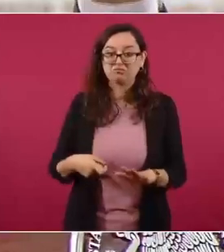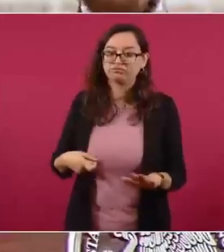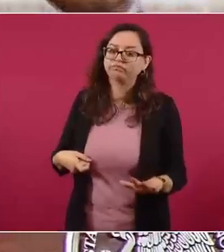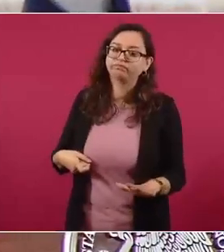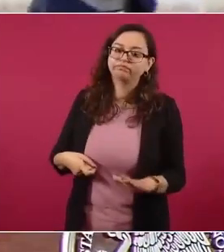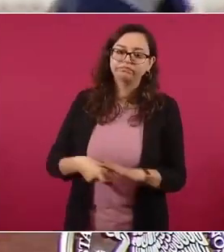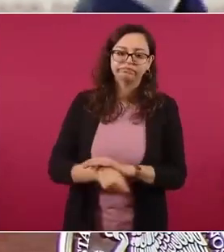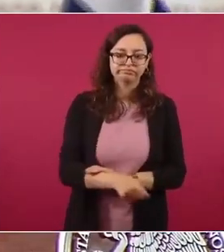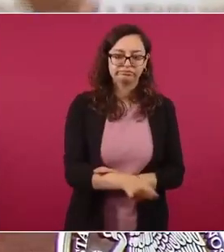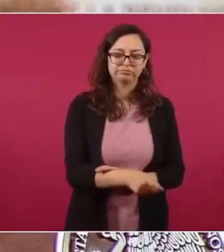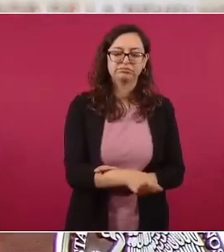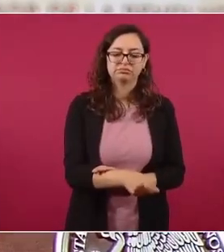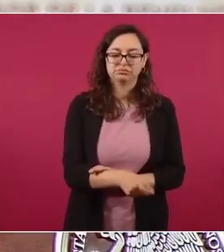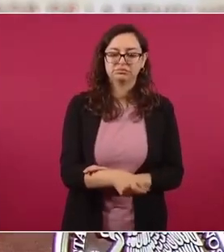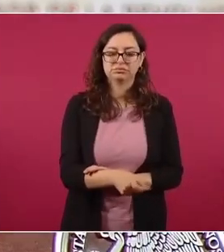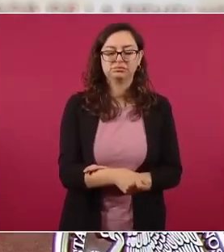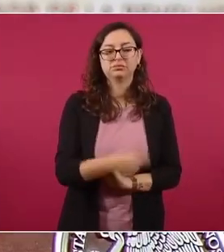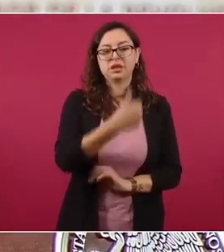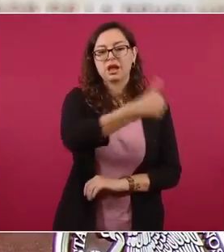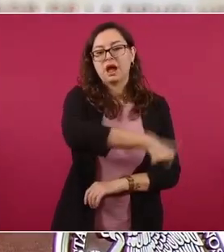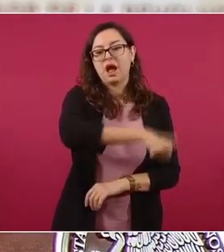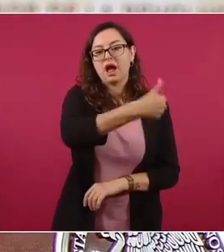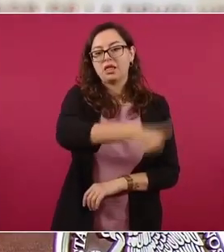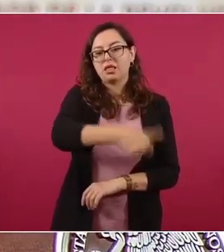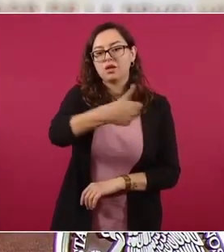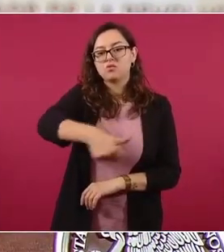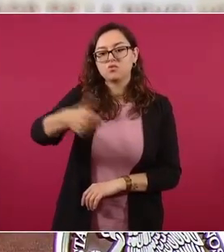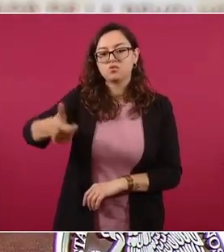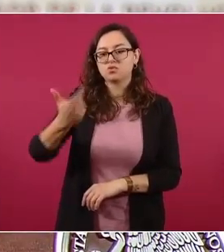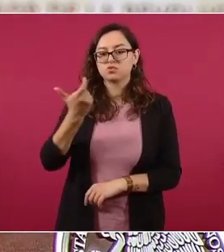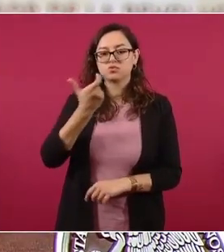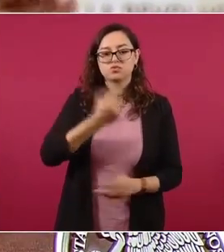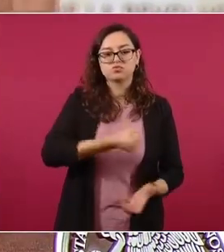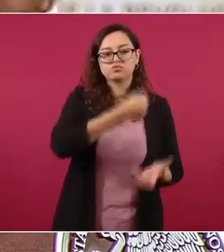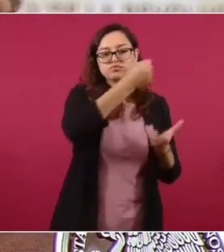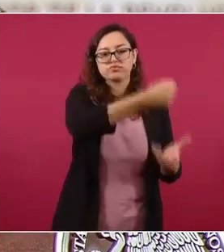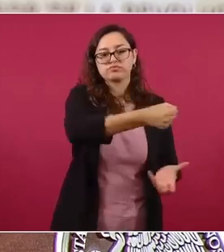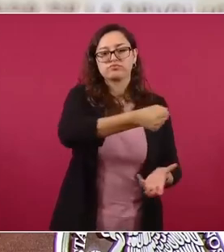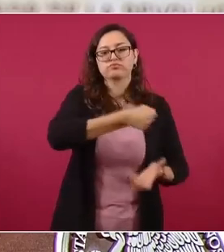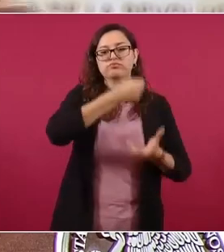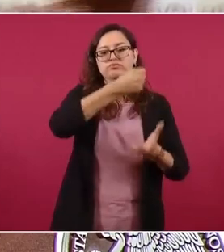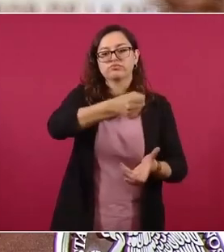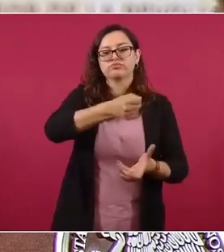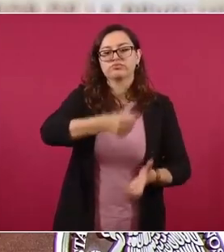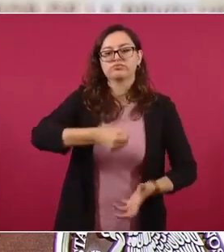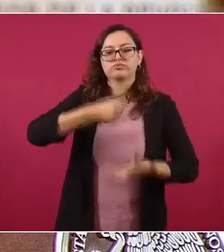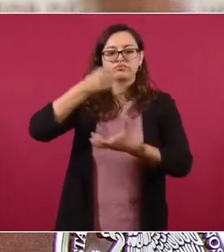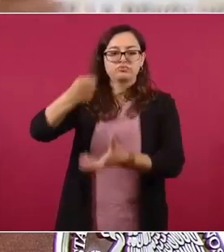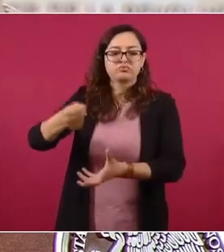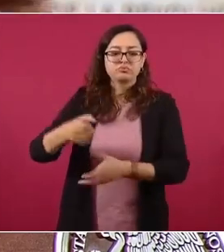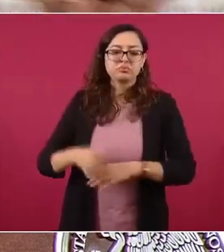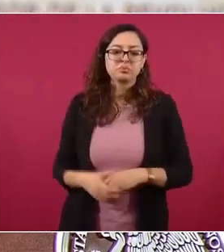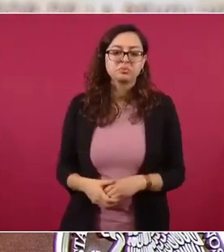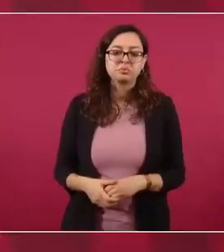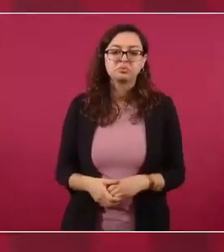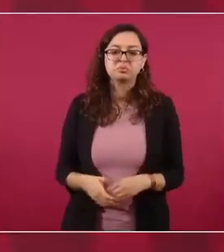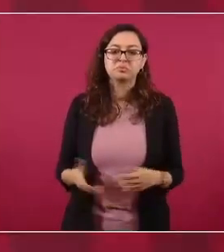cada legislador, si